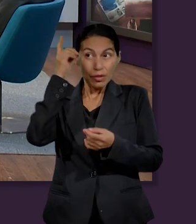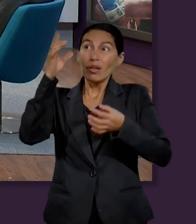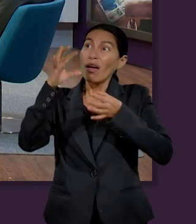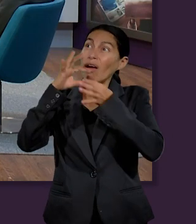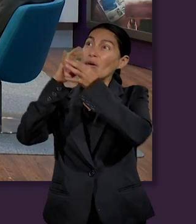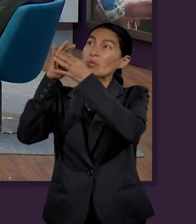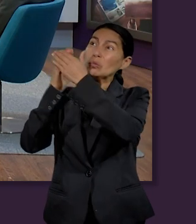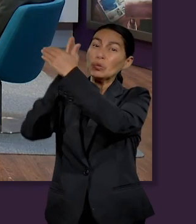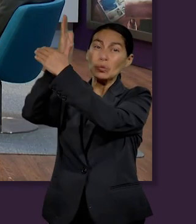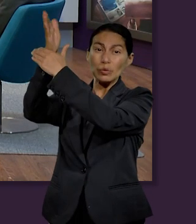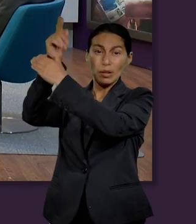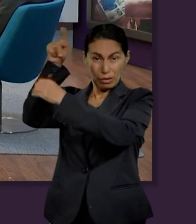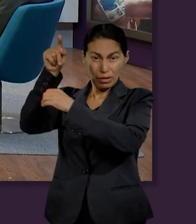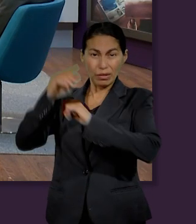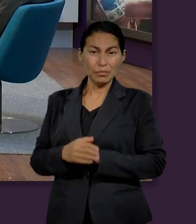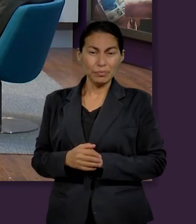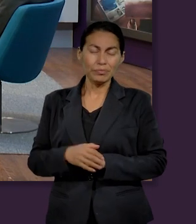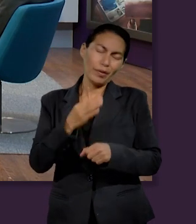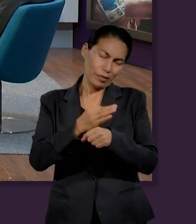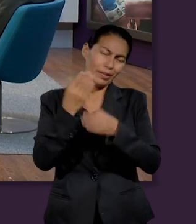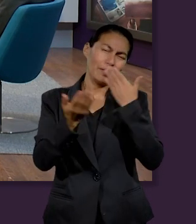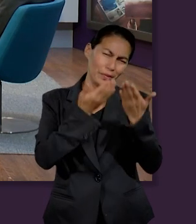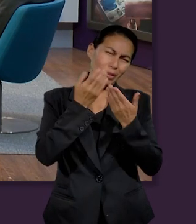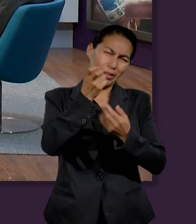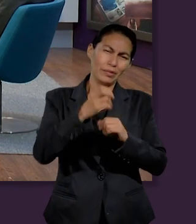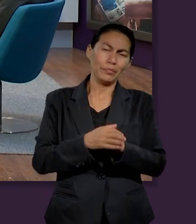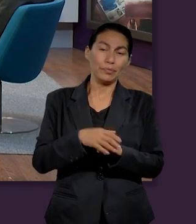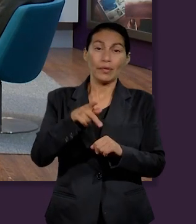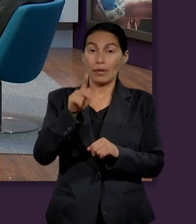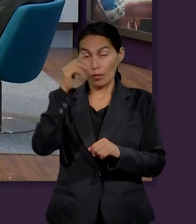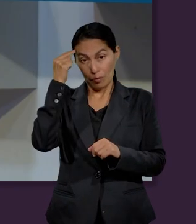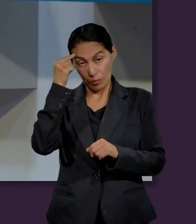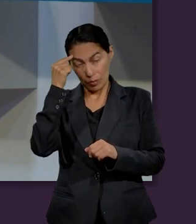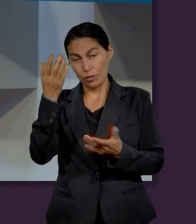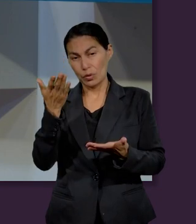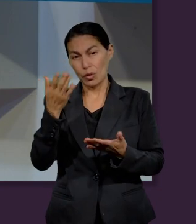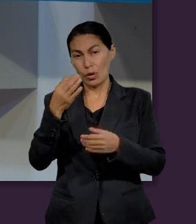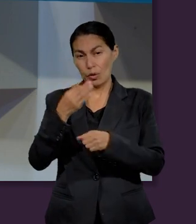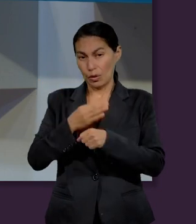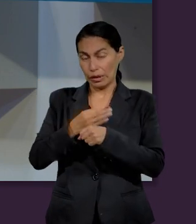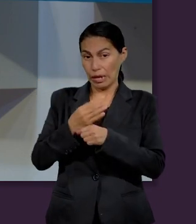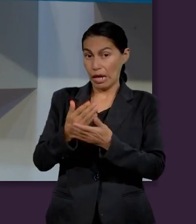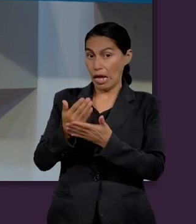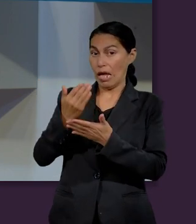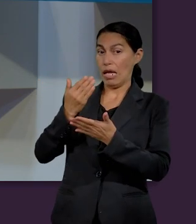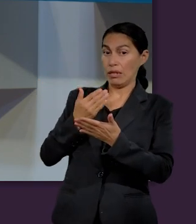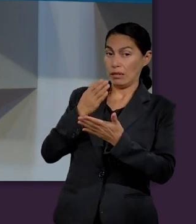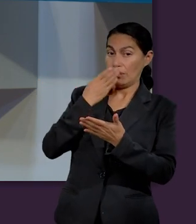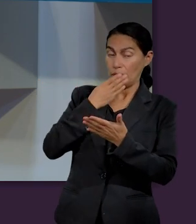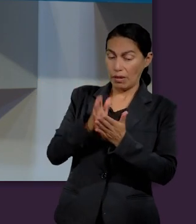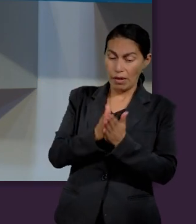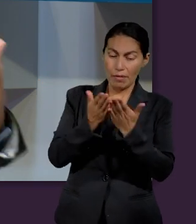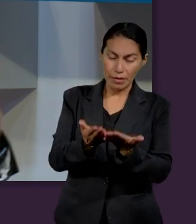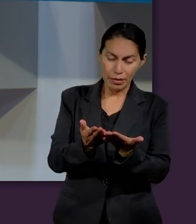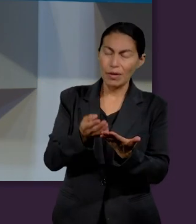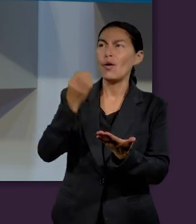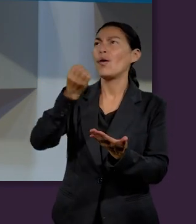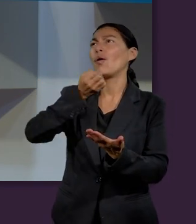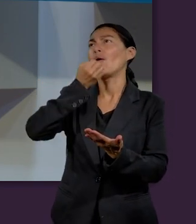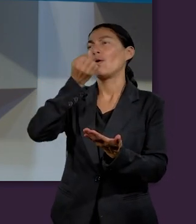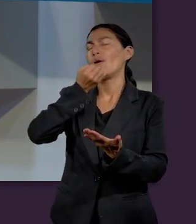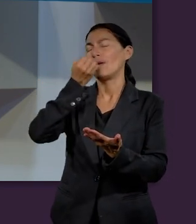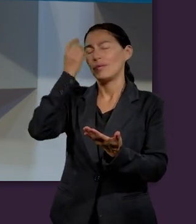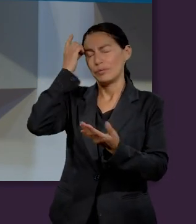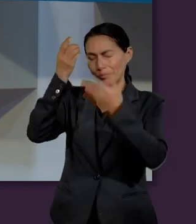Es lo que vamos a estar estudiando en los siguientes minutos, así que creo que es oportuno, antes de continuar con y abrir el